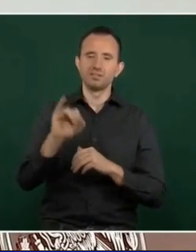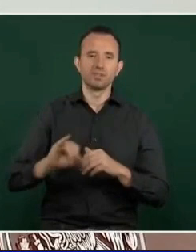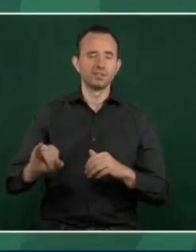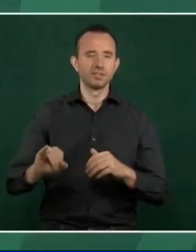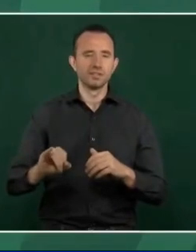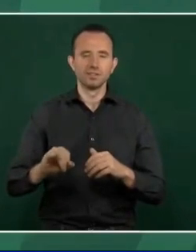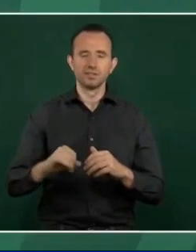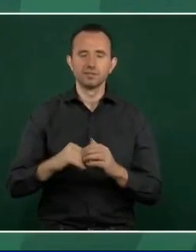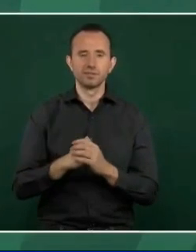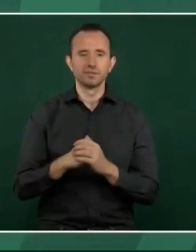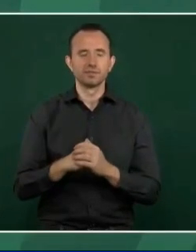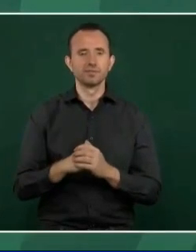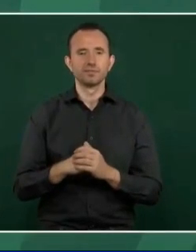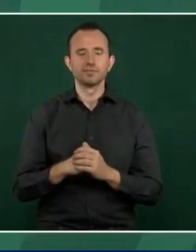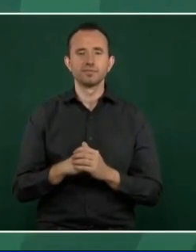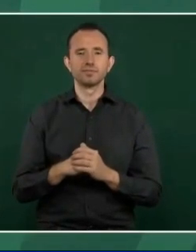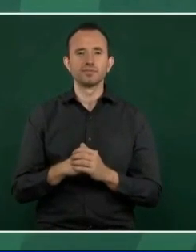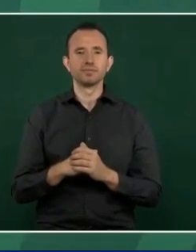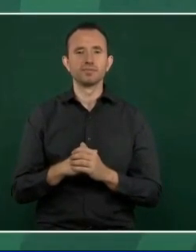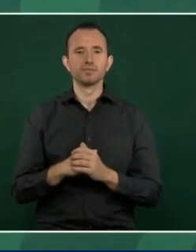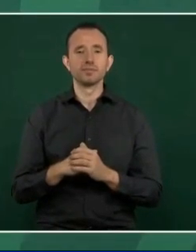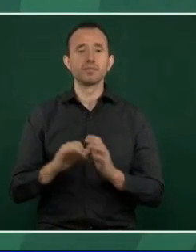desde luego el caso no está cerrado,